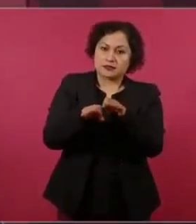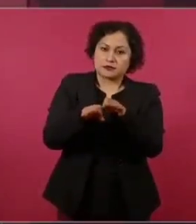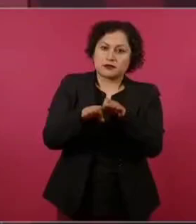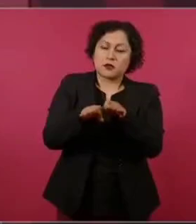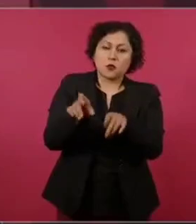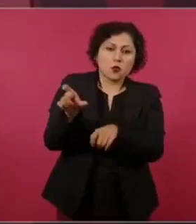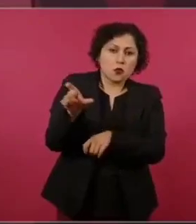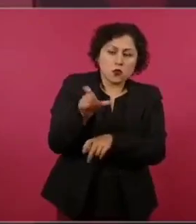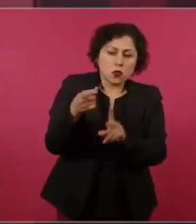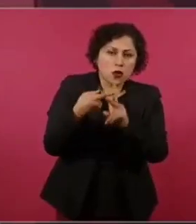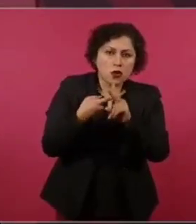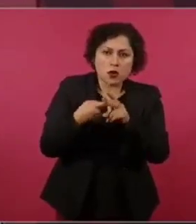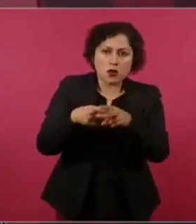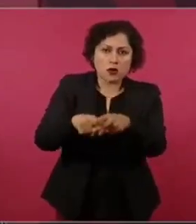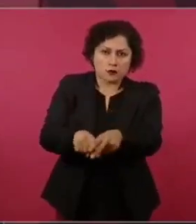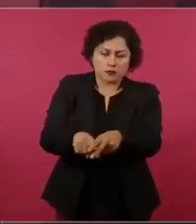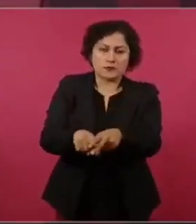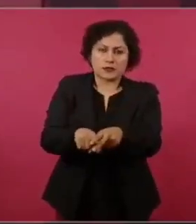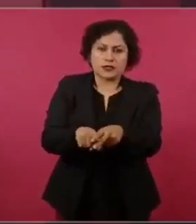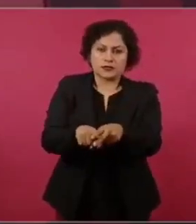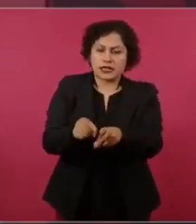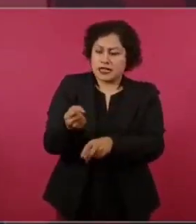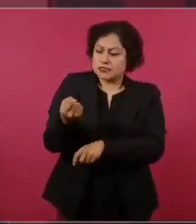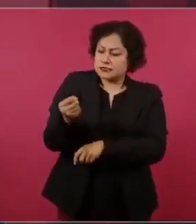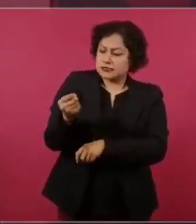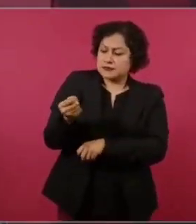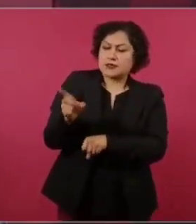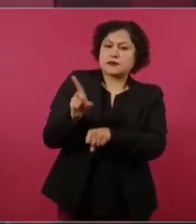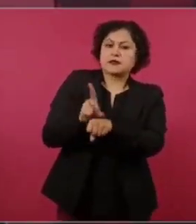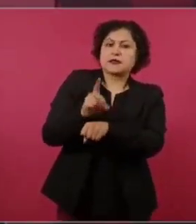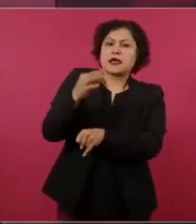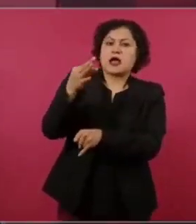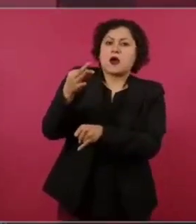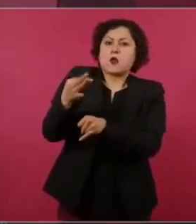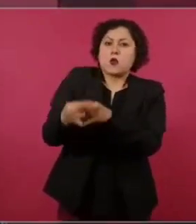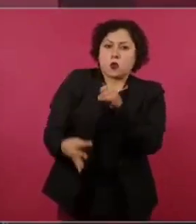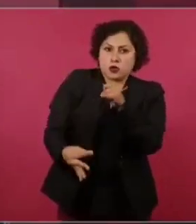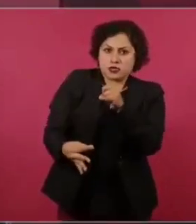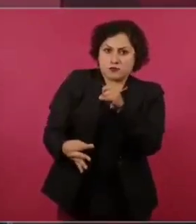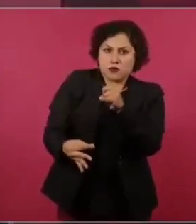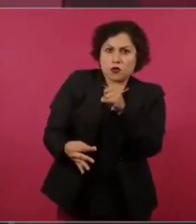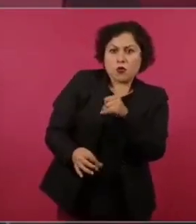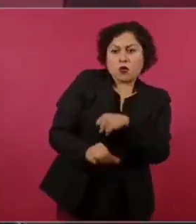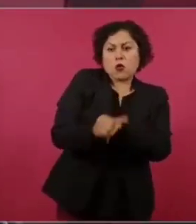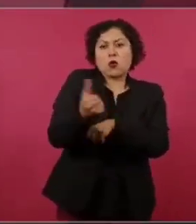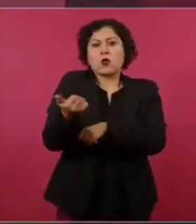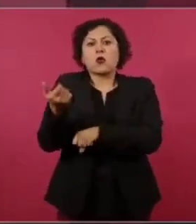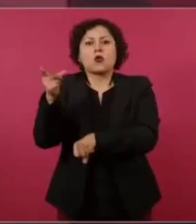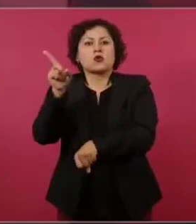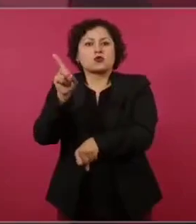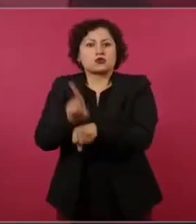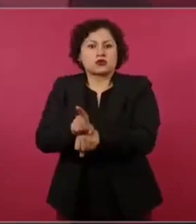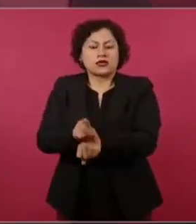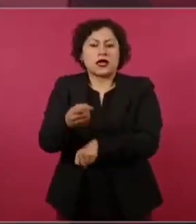del día último de septiembre de este año. Y yo